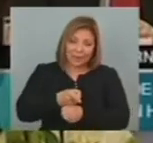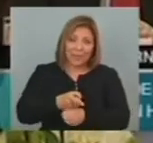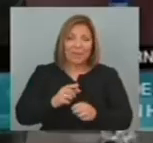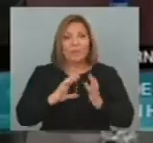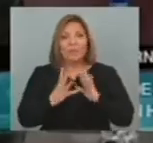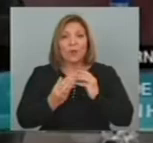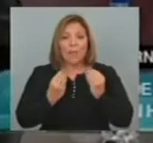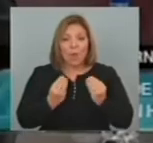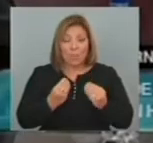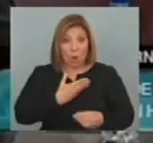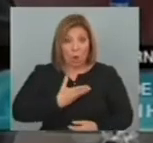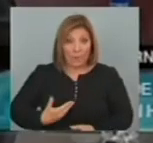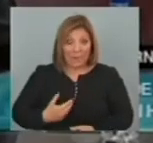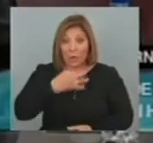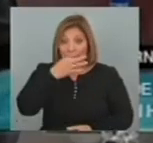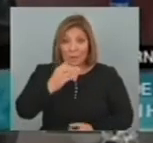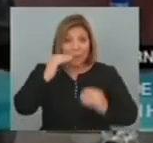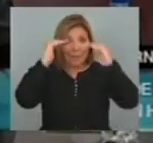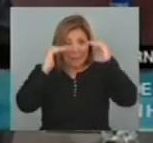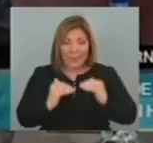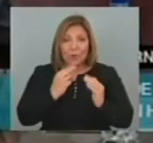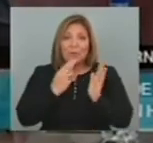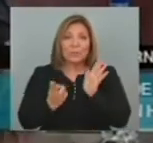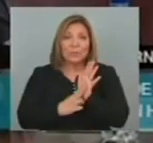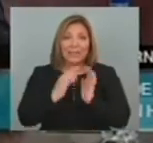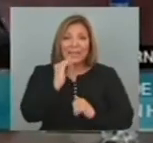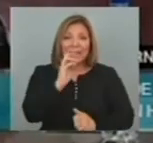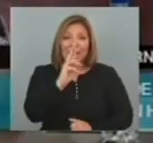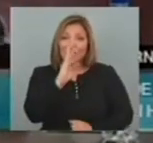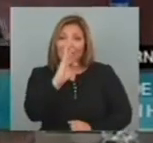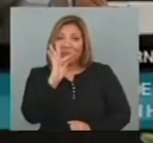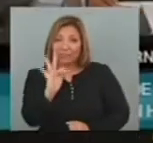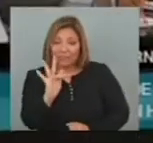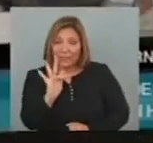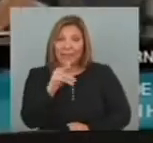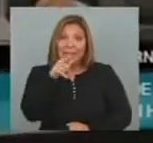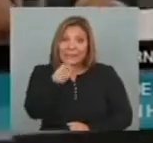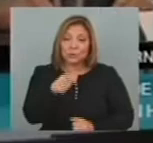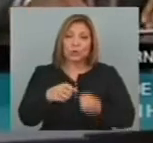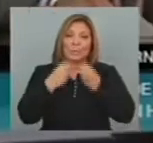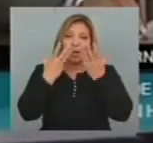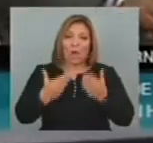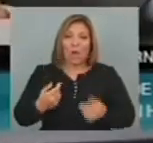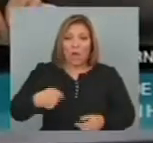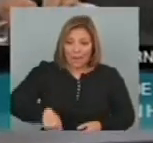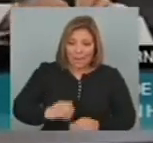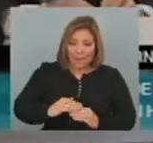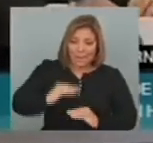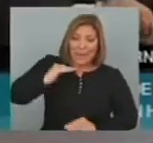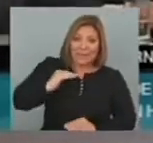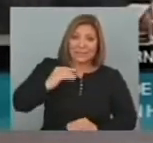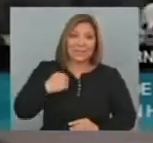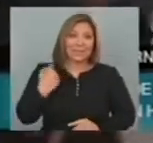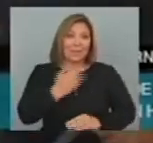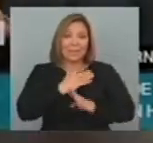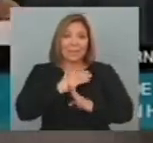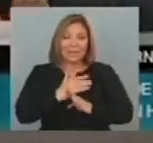El gobierno argentino Anunció una reducción En el impuesto Sobre la renta Personal Lo que mejorará El ingreso De los trabajadores De ingresos medios